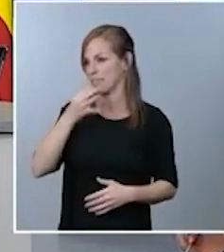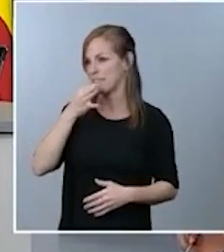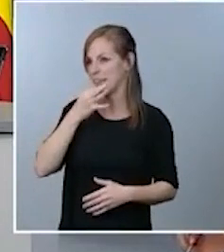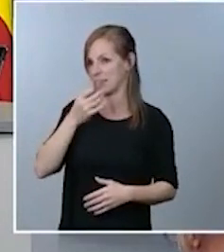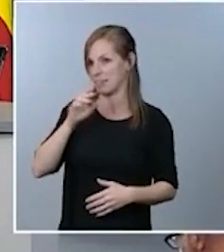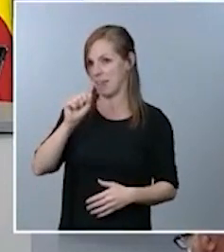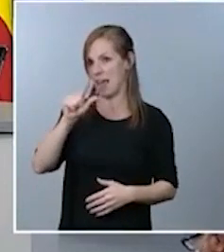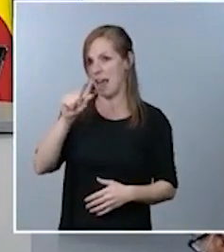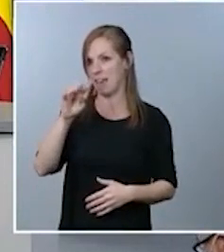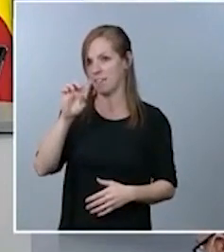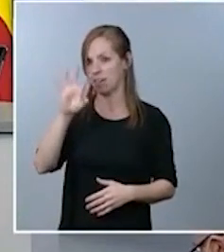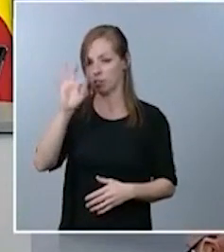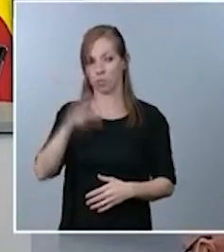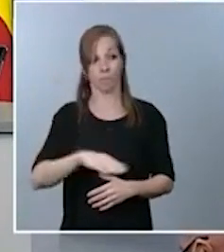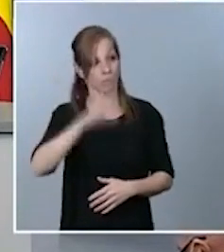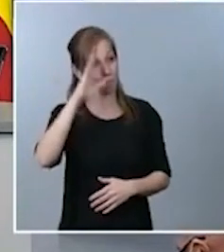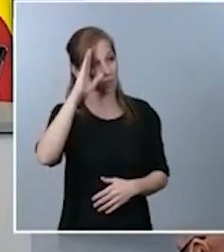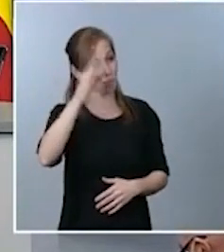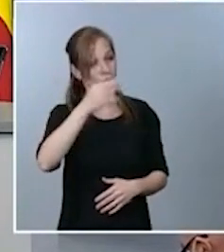Hola, buenas tardes, ministros.